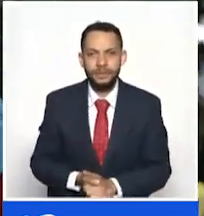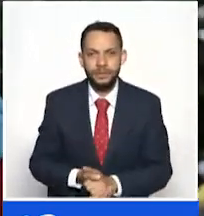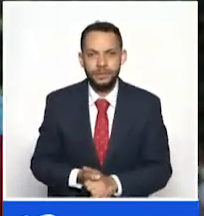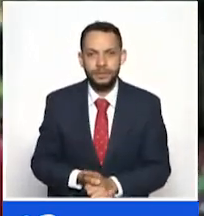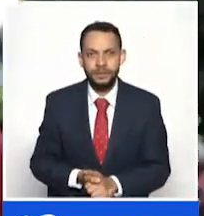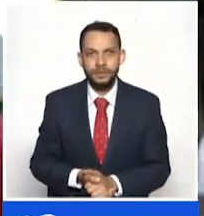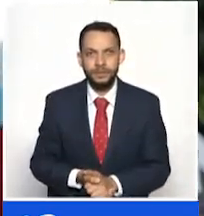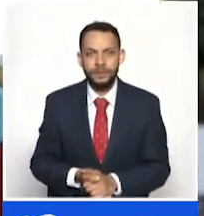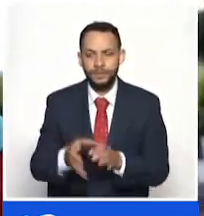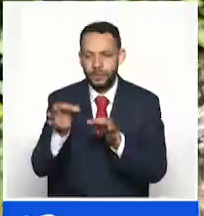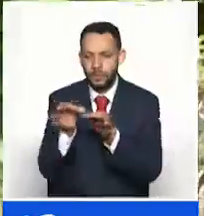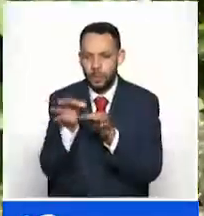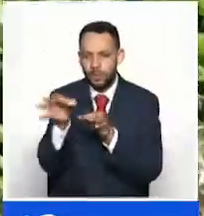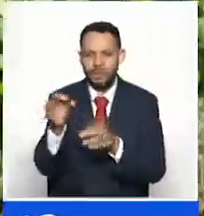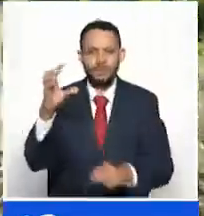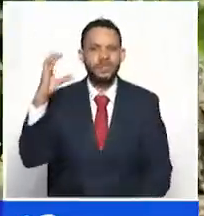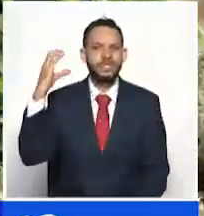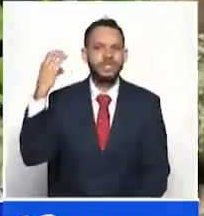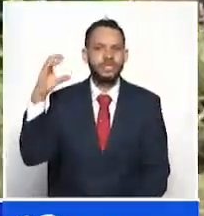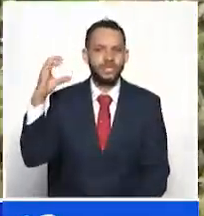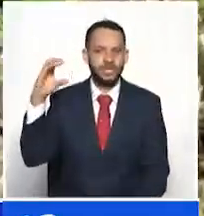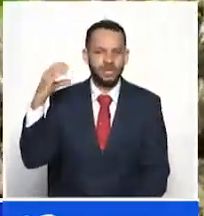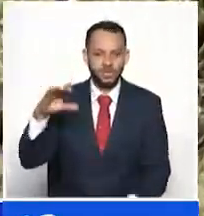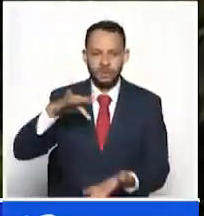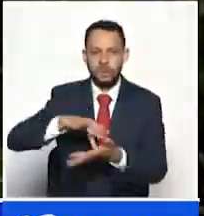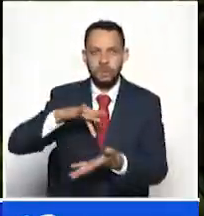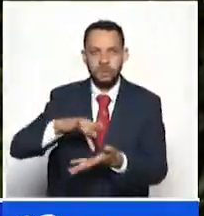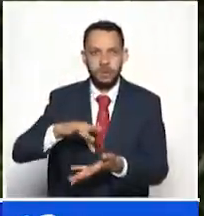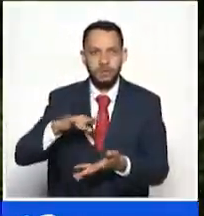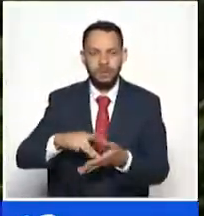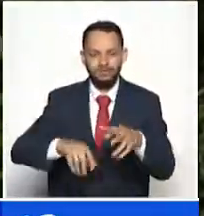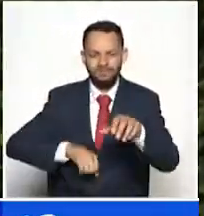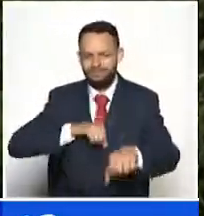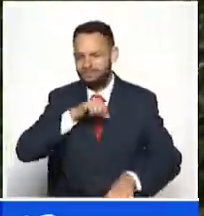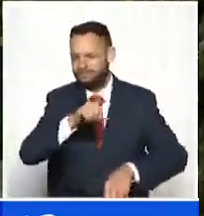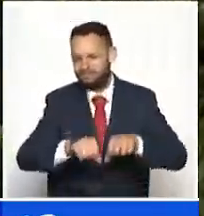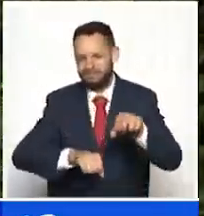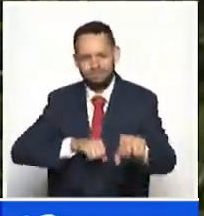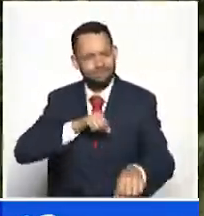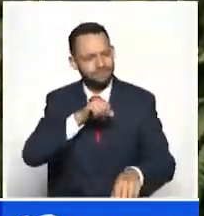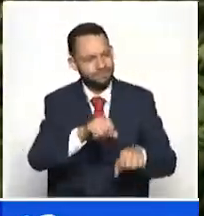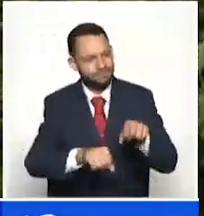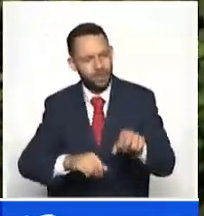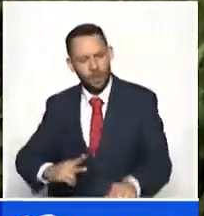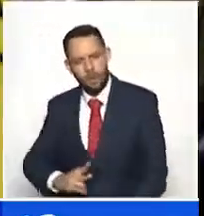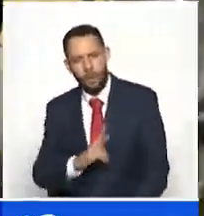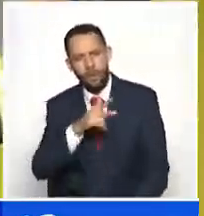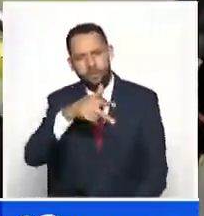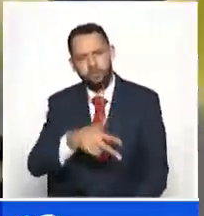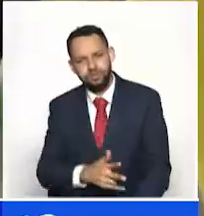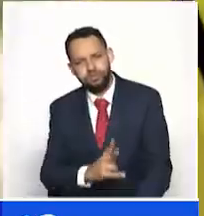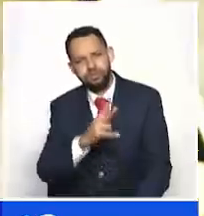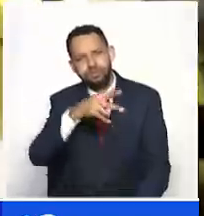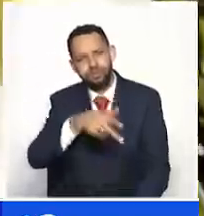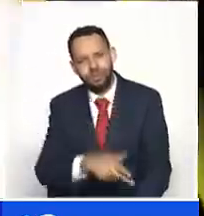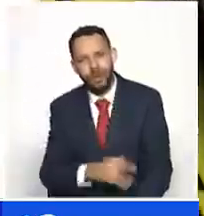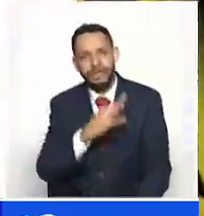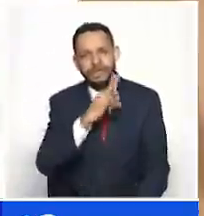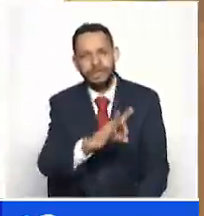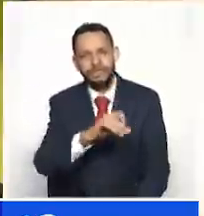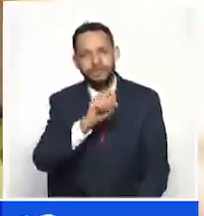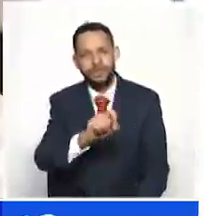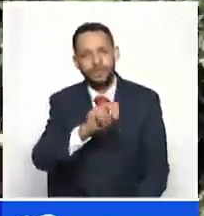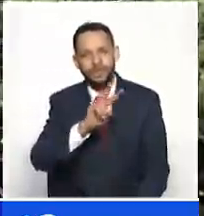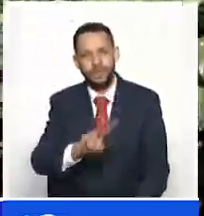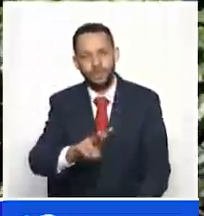En el municipio de Chinchiná se llevó a cabo la primera crono escalada 2021 de Mountain Bike un recorrido de 3.2 kilómetros con salida en la